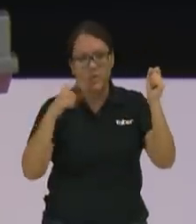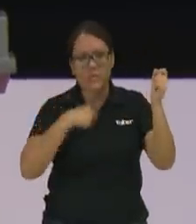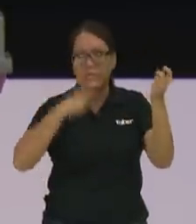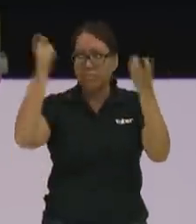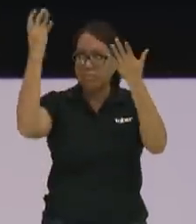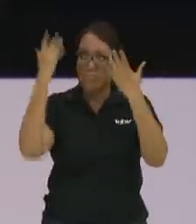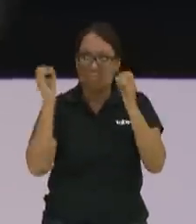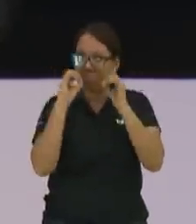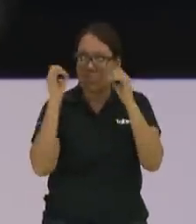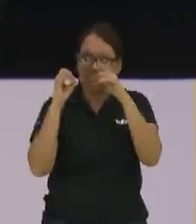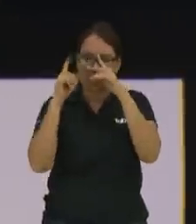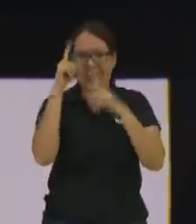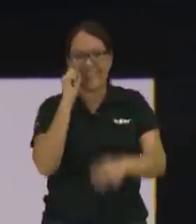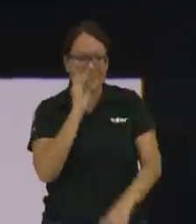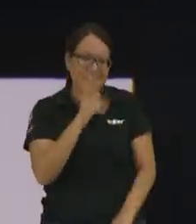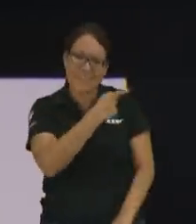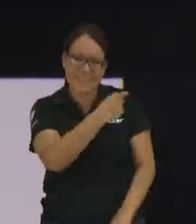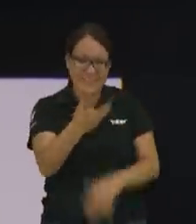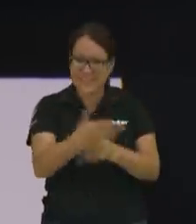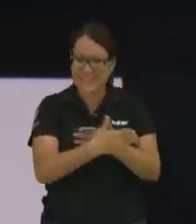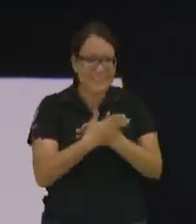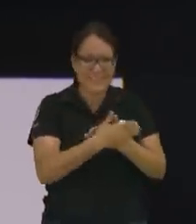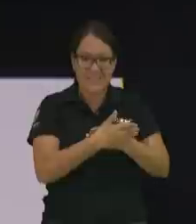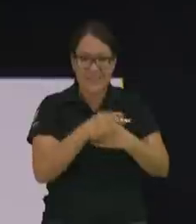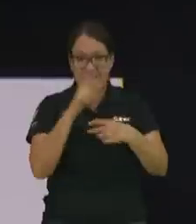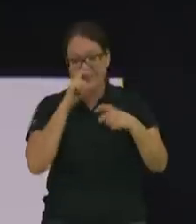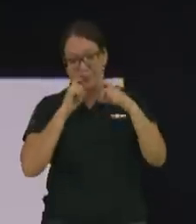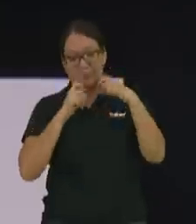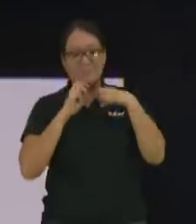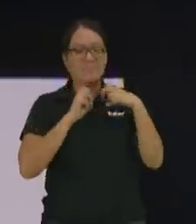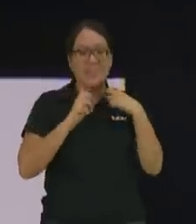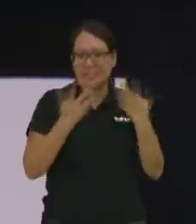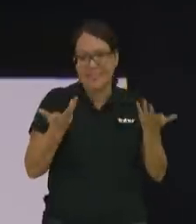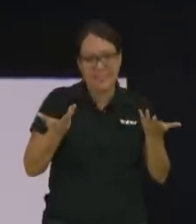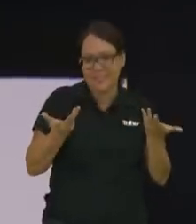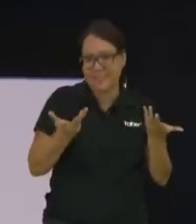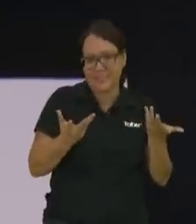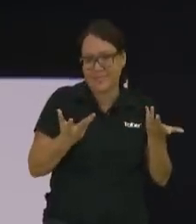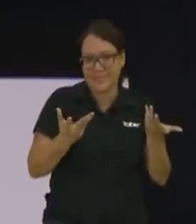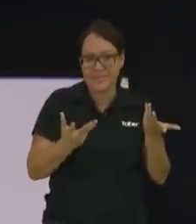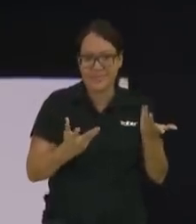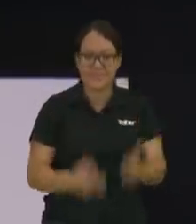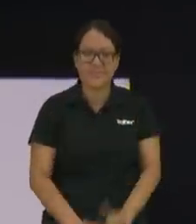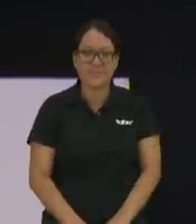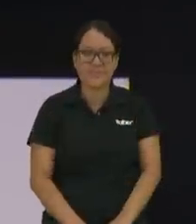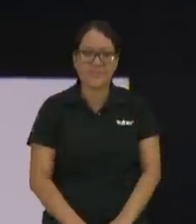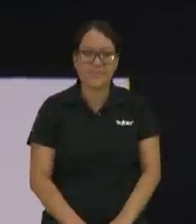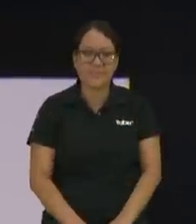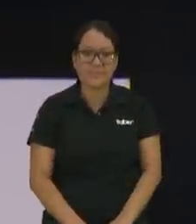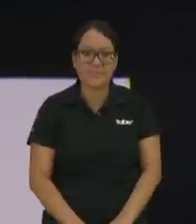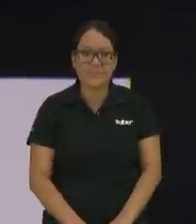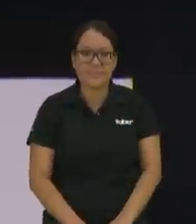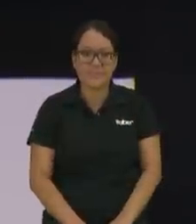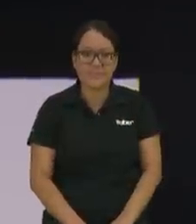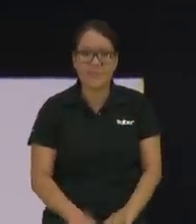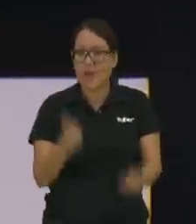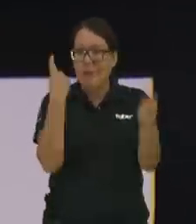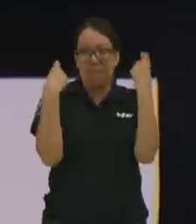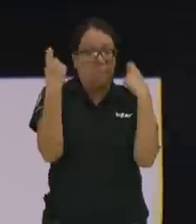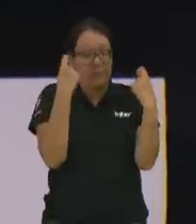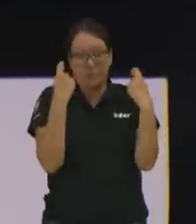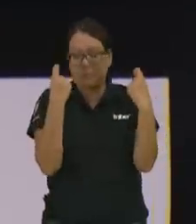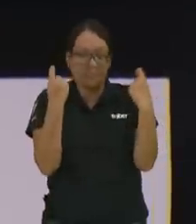y Dios dice hijo lindo vanidad de vanidades todo de vanidad en el abecedario del